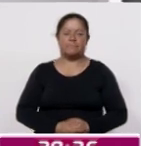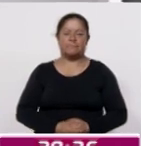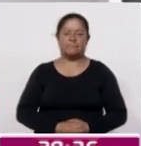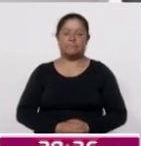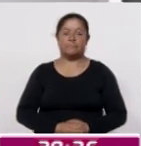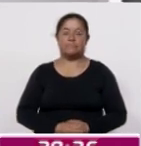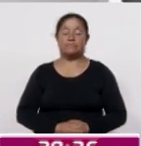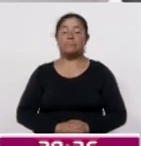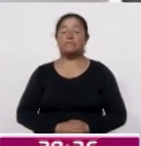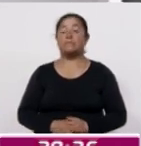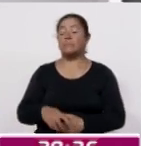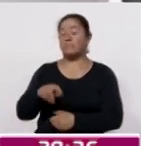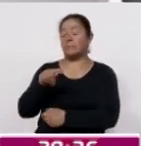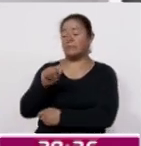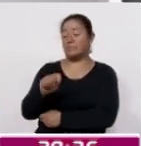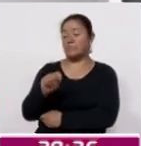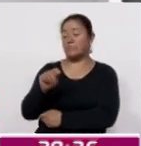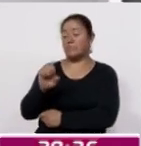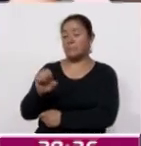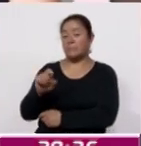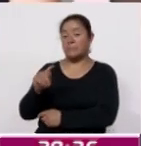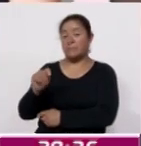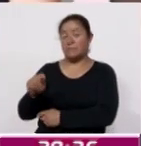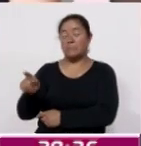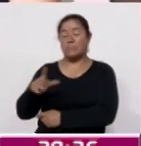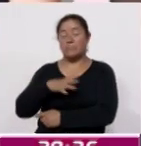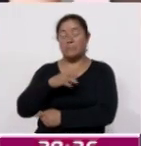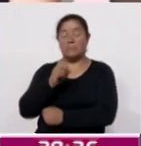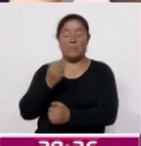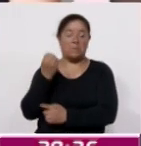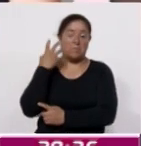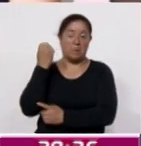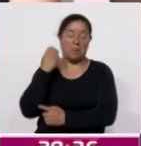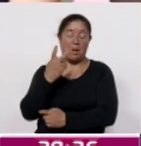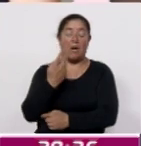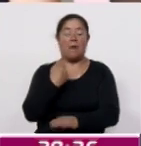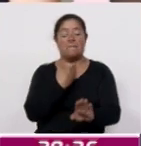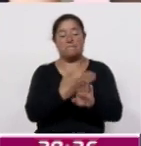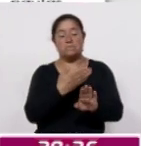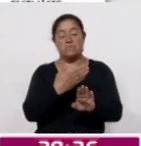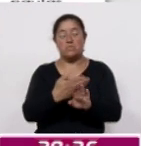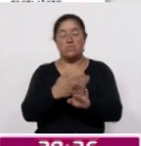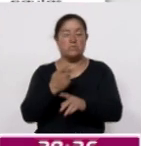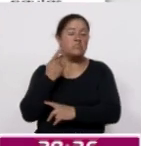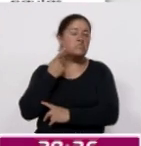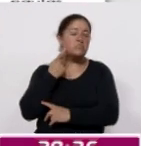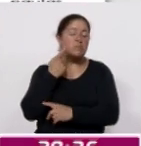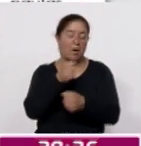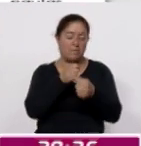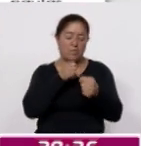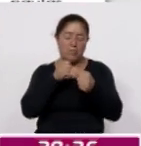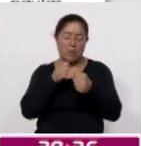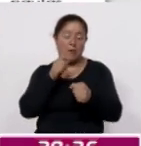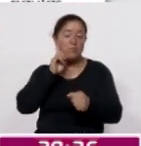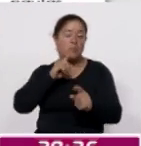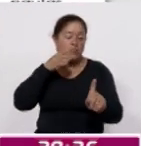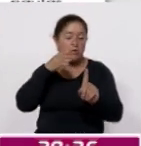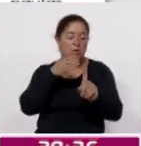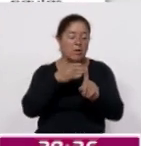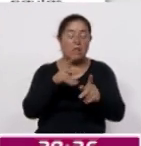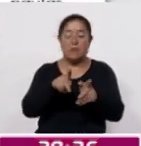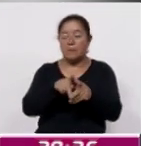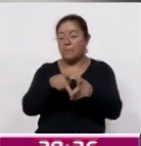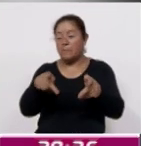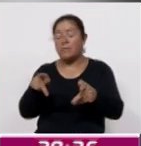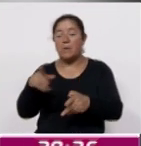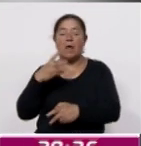El Tribunal Electoral de Tlaxcala impartió la conferencia virtual Violencia Política y Medios de Comunicación dirigida a mujeres periodistas del Estado, en la